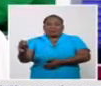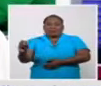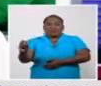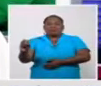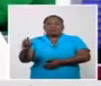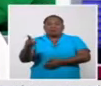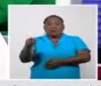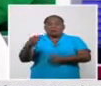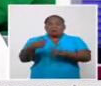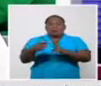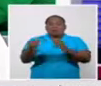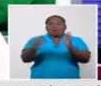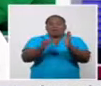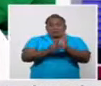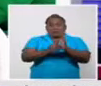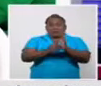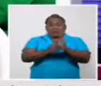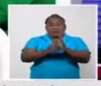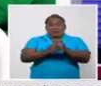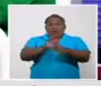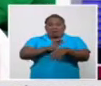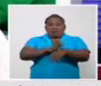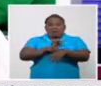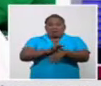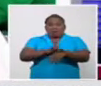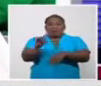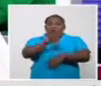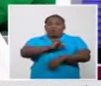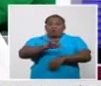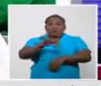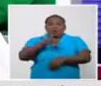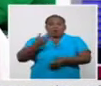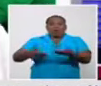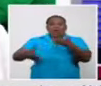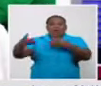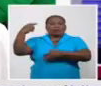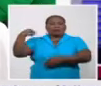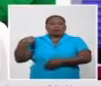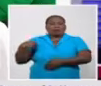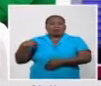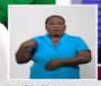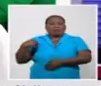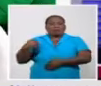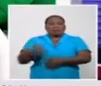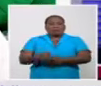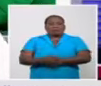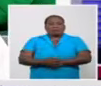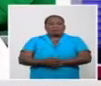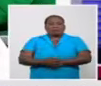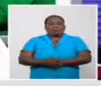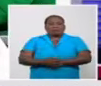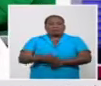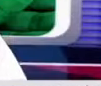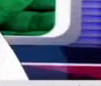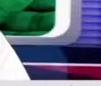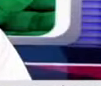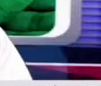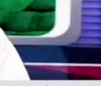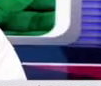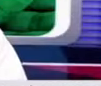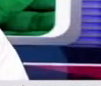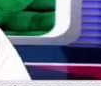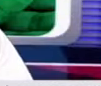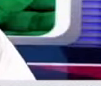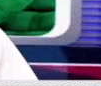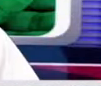se han mantenido igual que el día de ayer elevada dos personas que se evacuaron 50